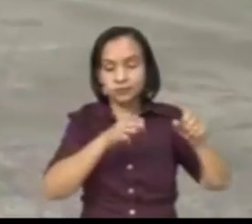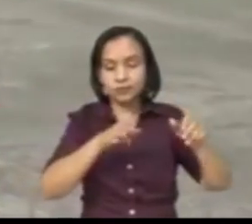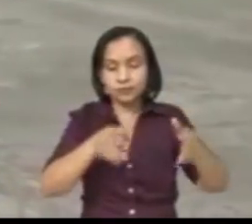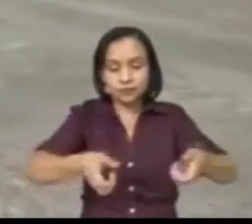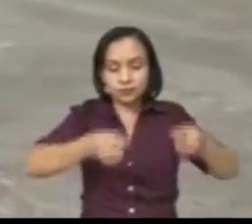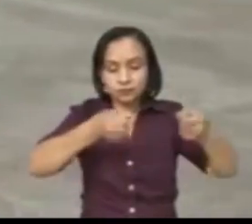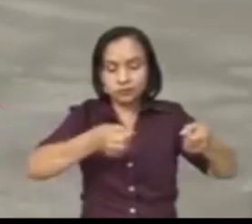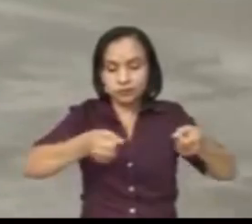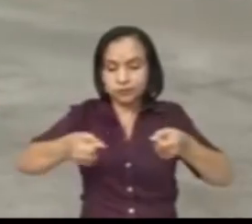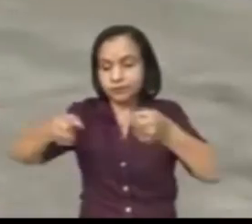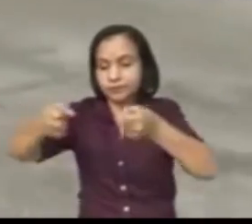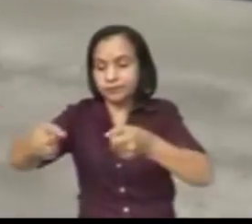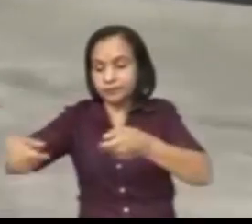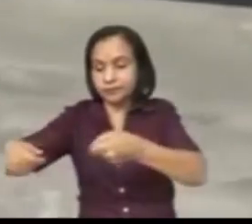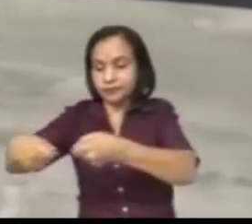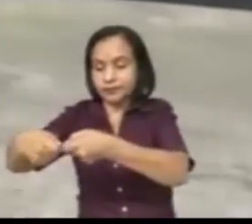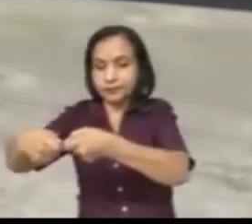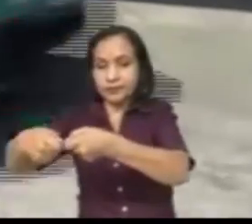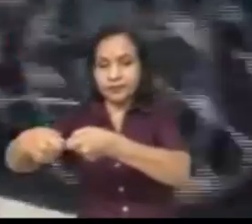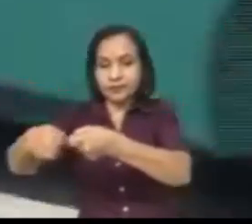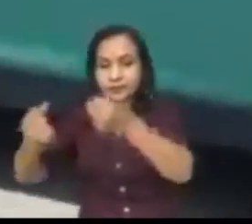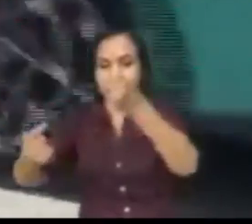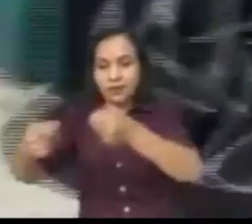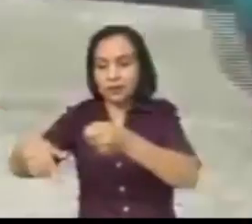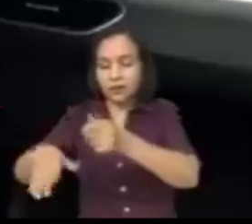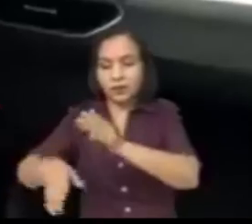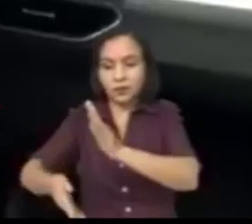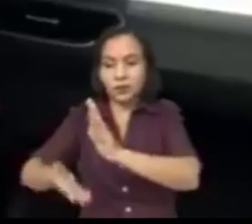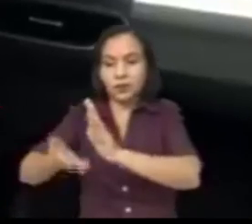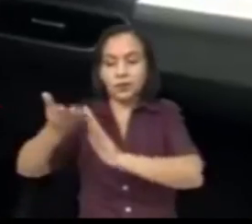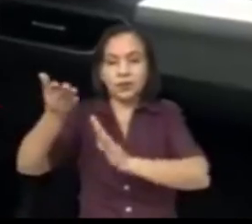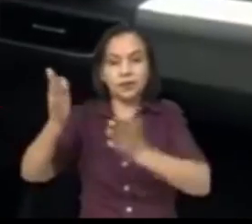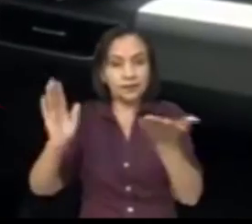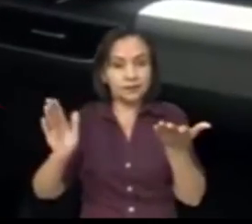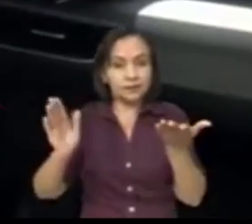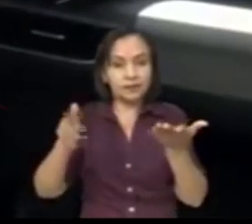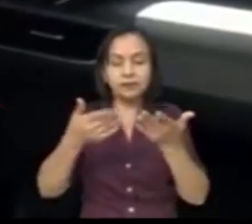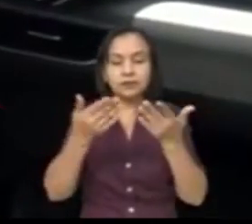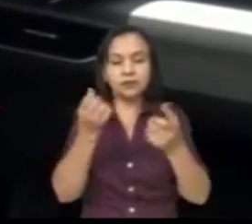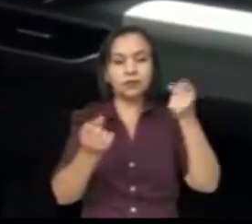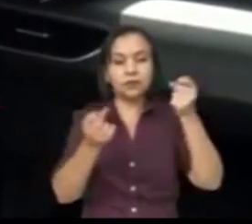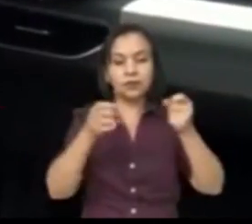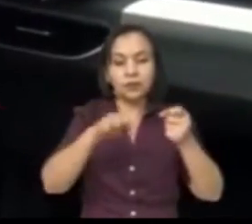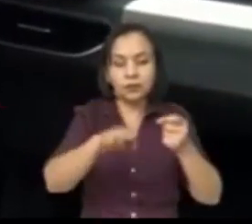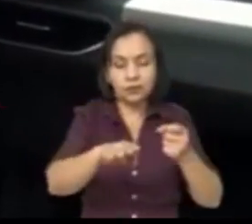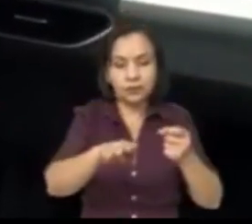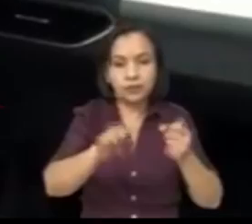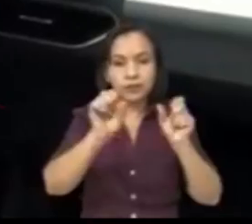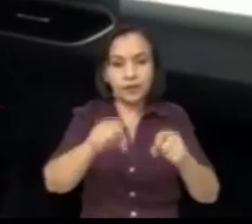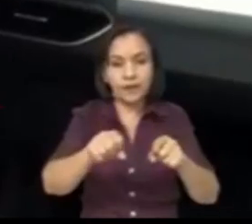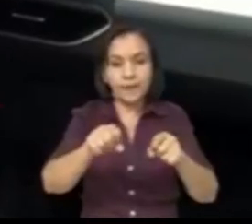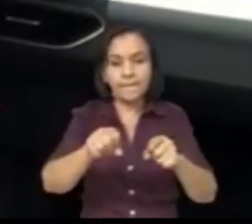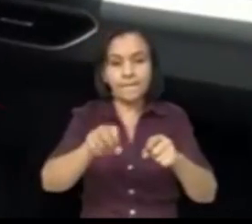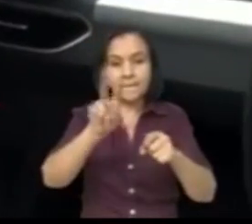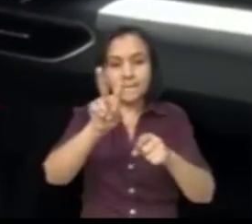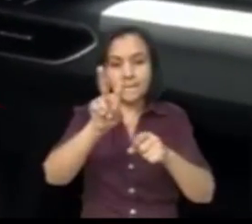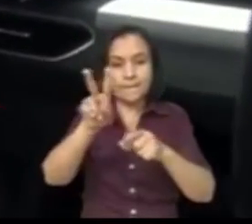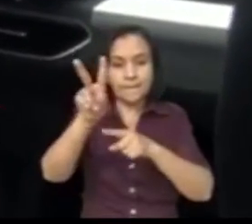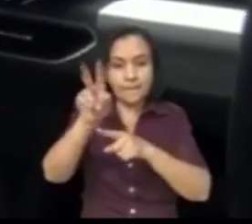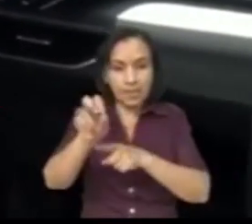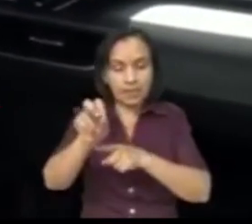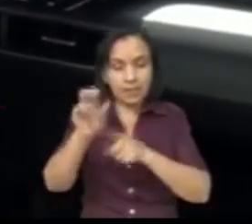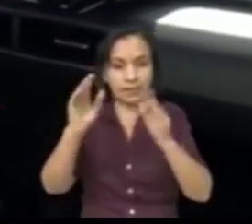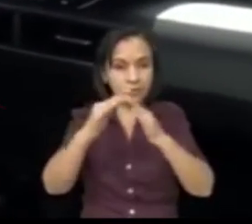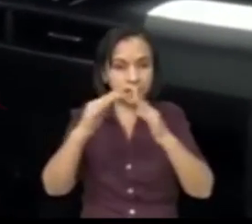móviles y te sacan del problema rápidamente. Si llegaste a tu casa y se te descargó, lo vas a poder conectar en el 220 de tu casa,